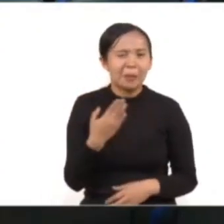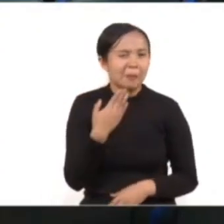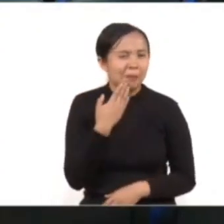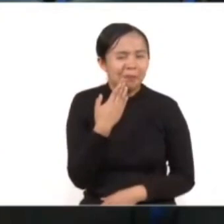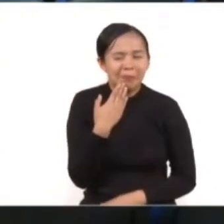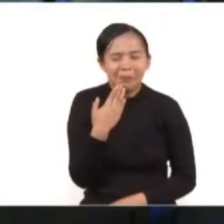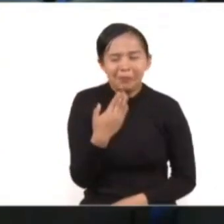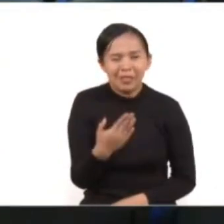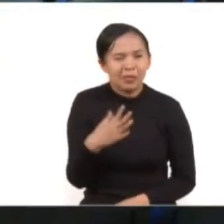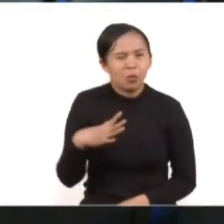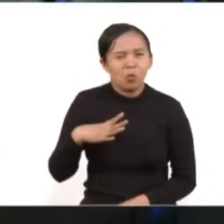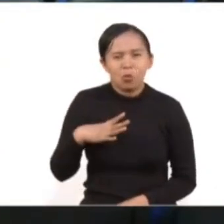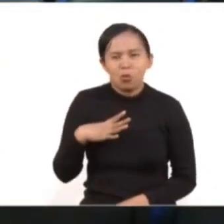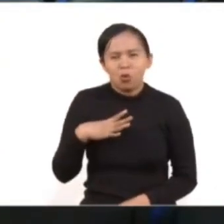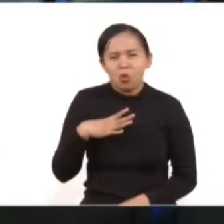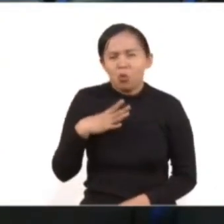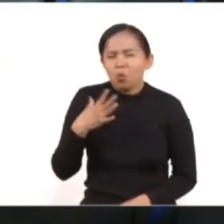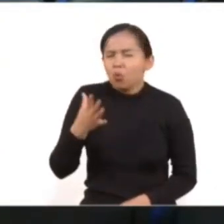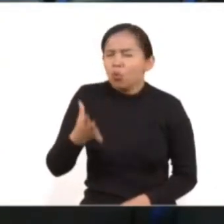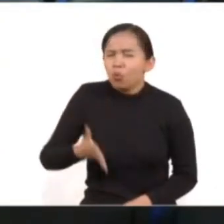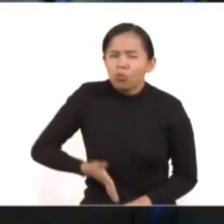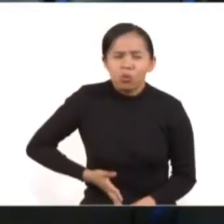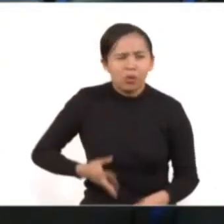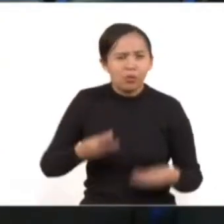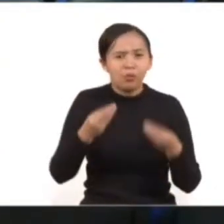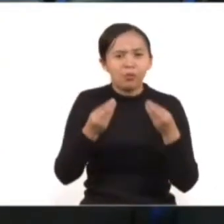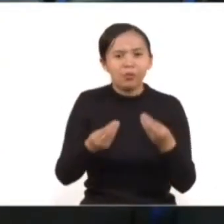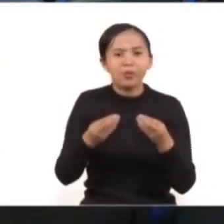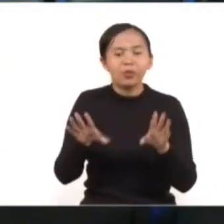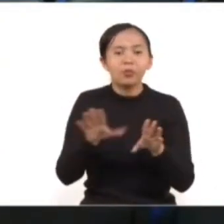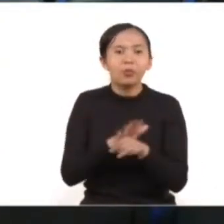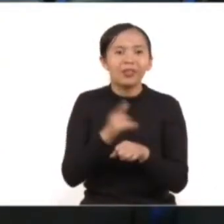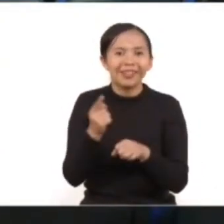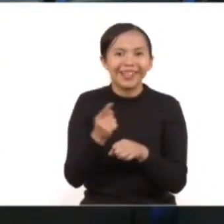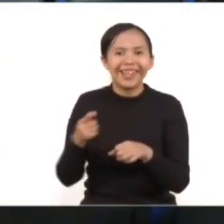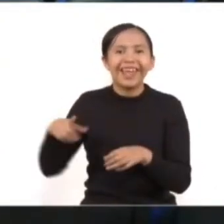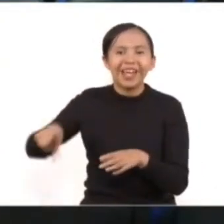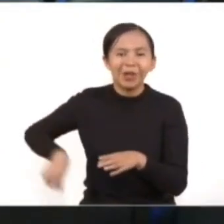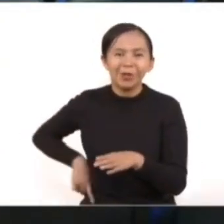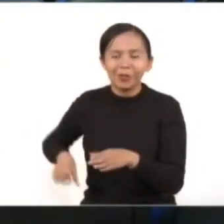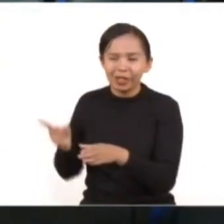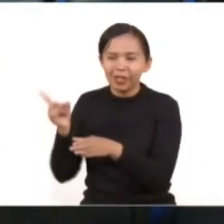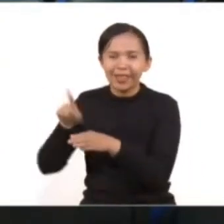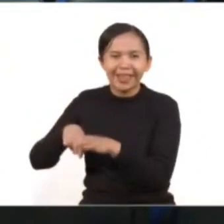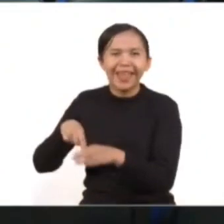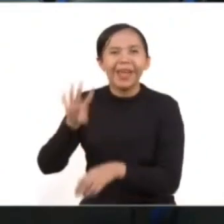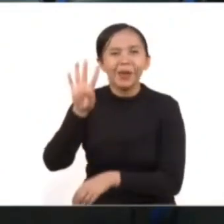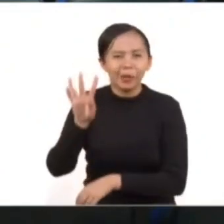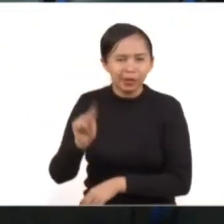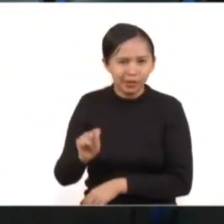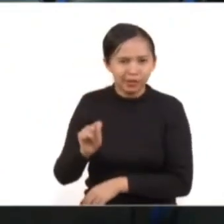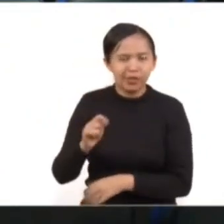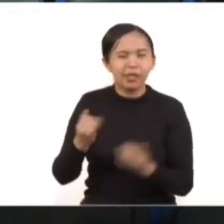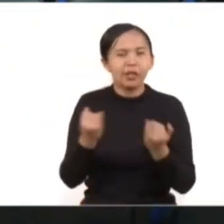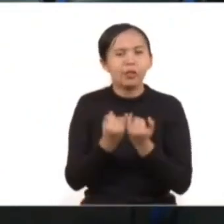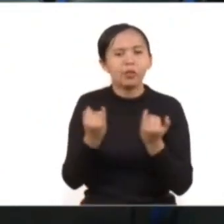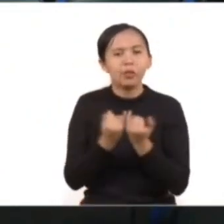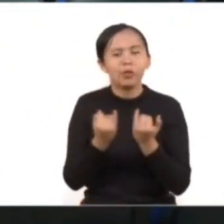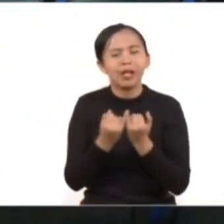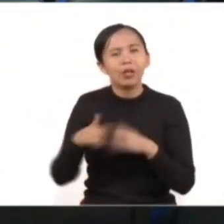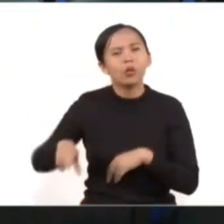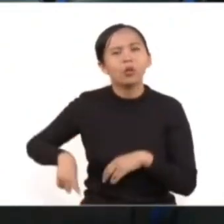orgullosa de pertenecer al gobierno de la Cuarta Transformación, al gobierno de la Revolución de las Conciencias,